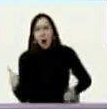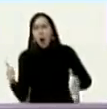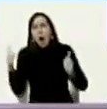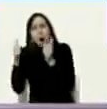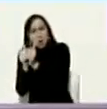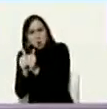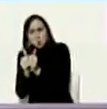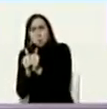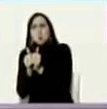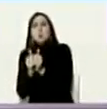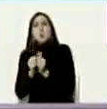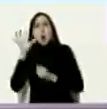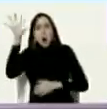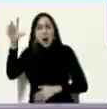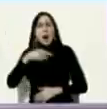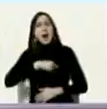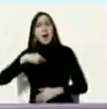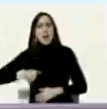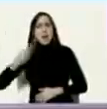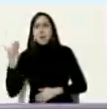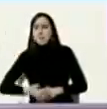decisiva vital